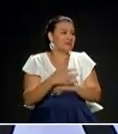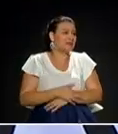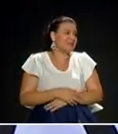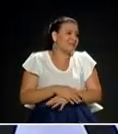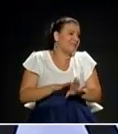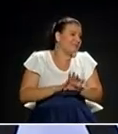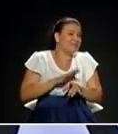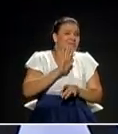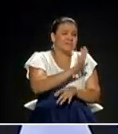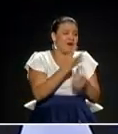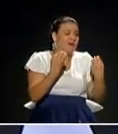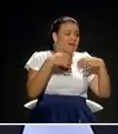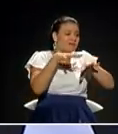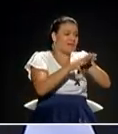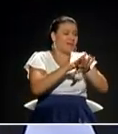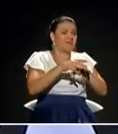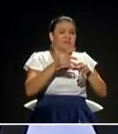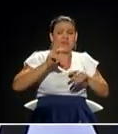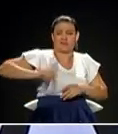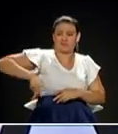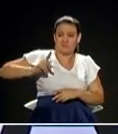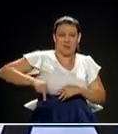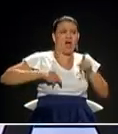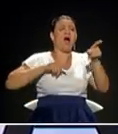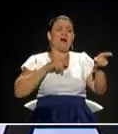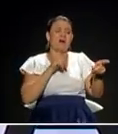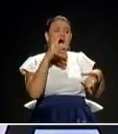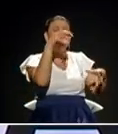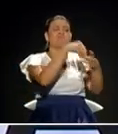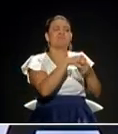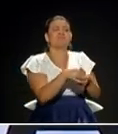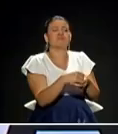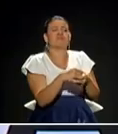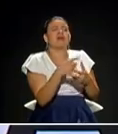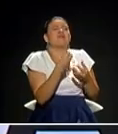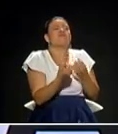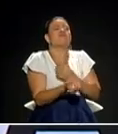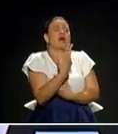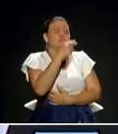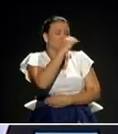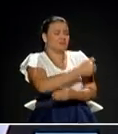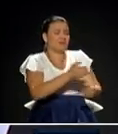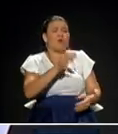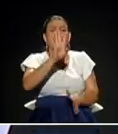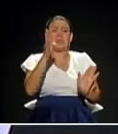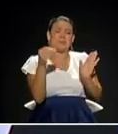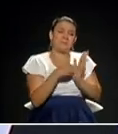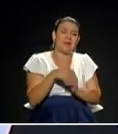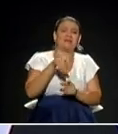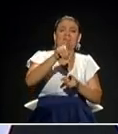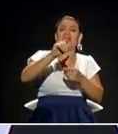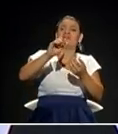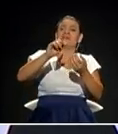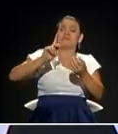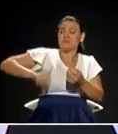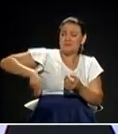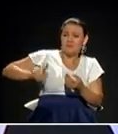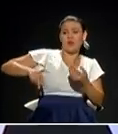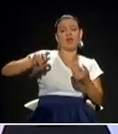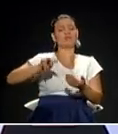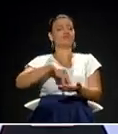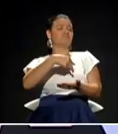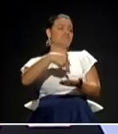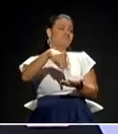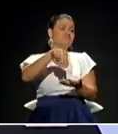de escuelas de música hay 4.500 niños en ellas, en la red de danza, de artes escénicas. Es muy democrática.